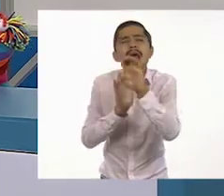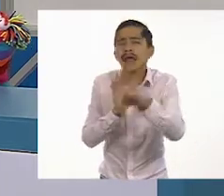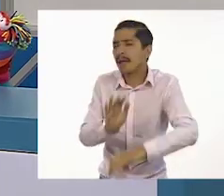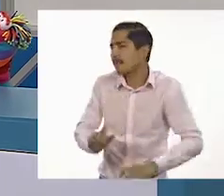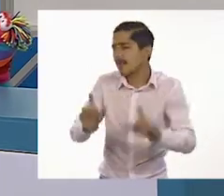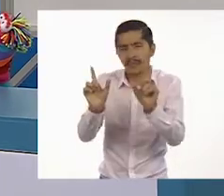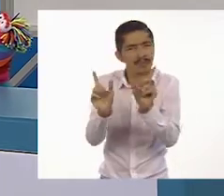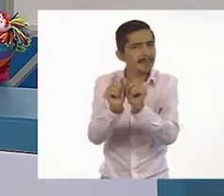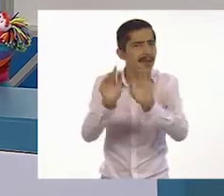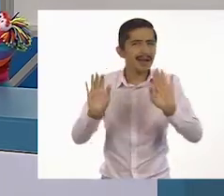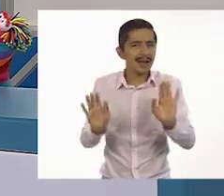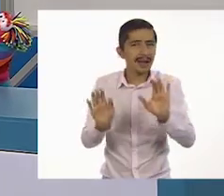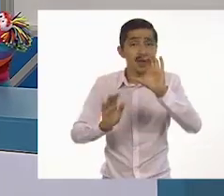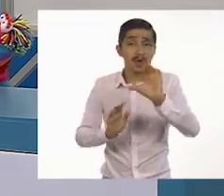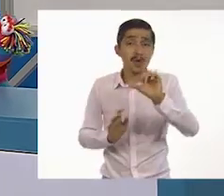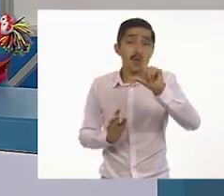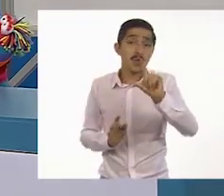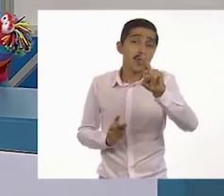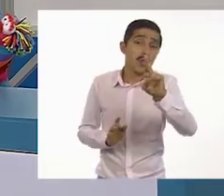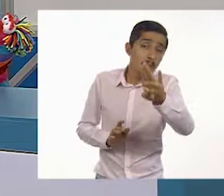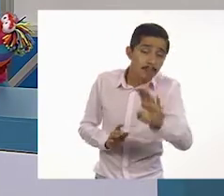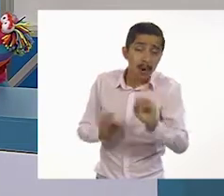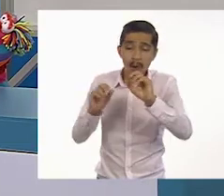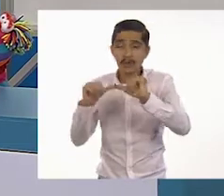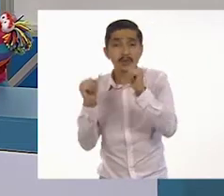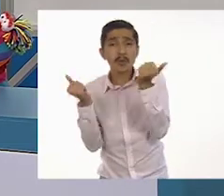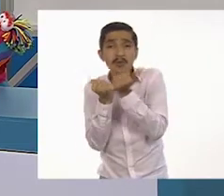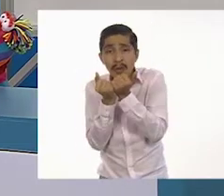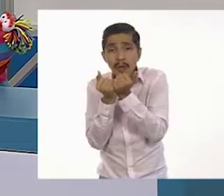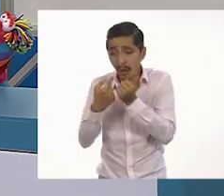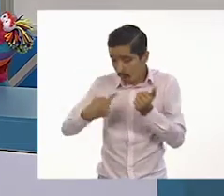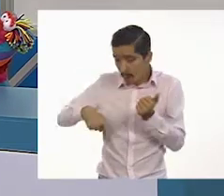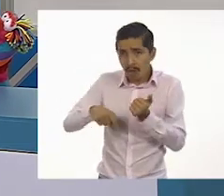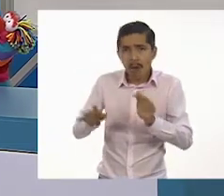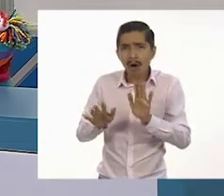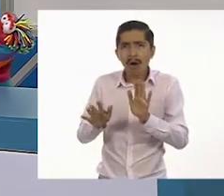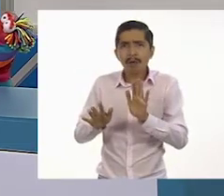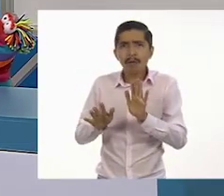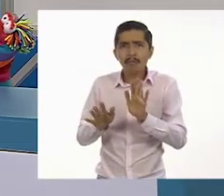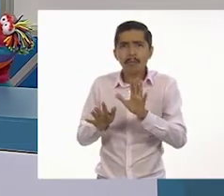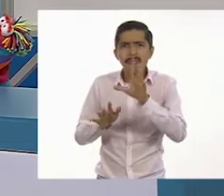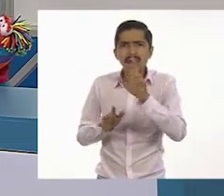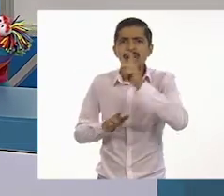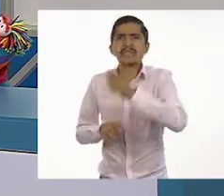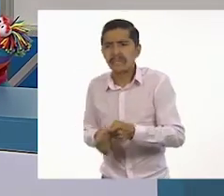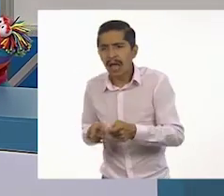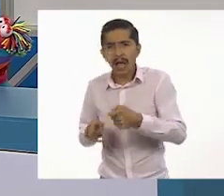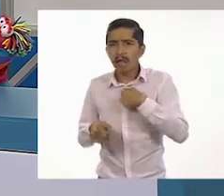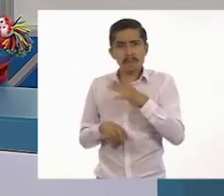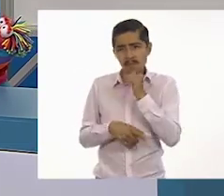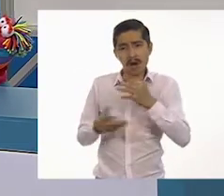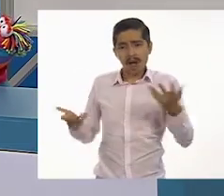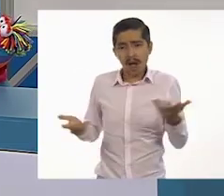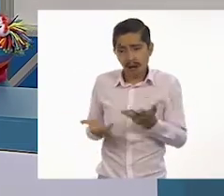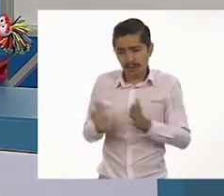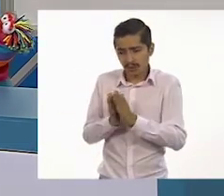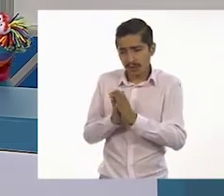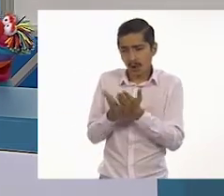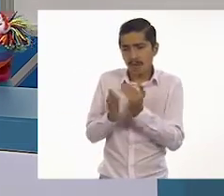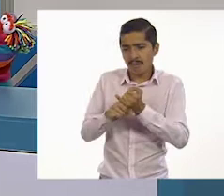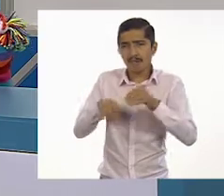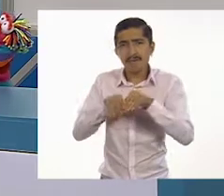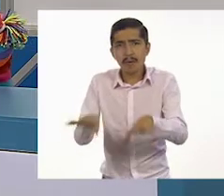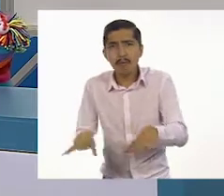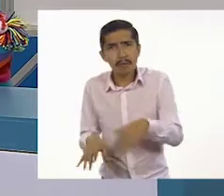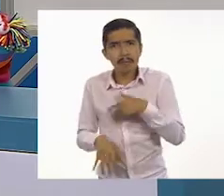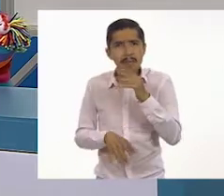Si bien no somos un club o una asociación, eso no significa que no tengamos la posibilidad de realizar un boletín informativo.